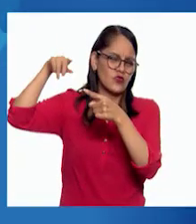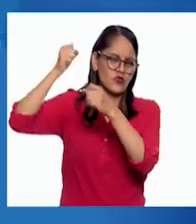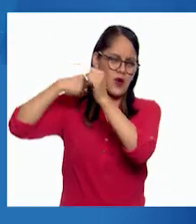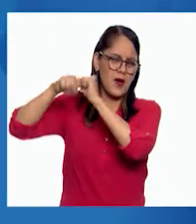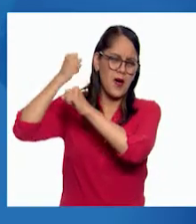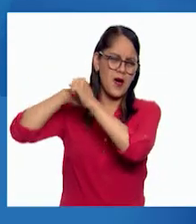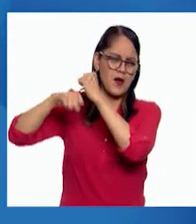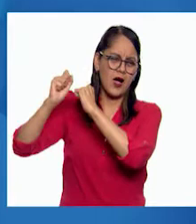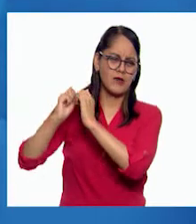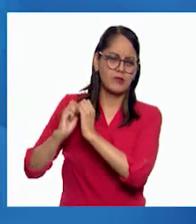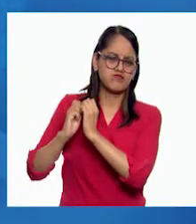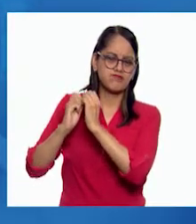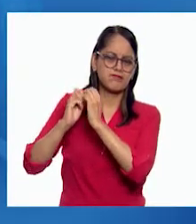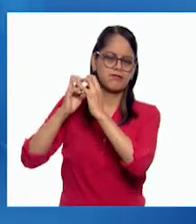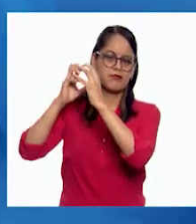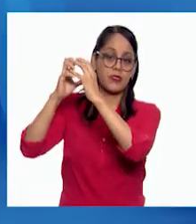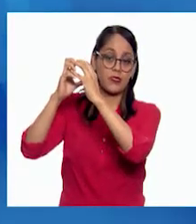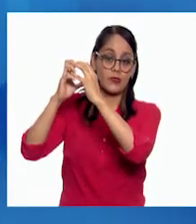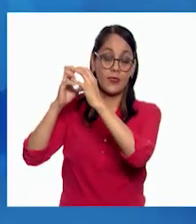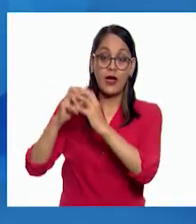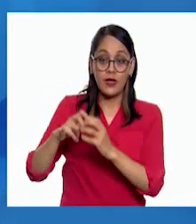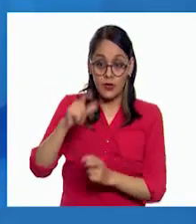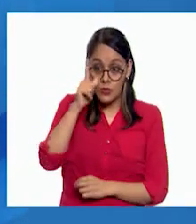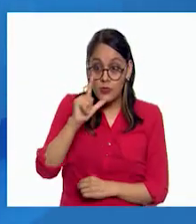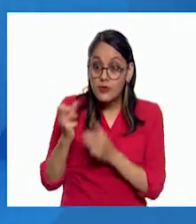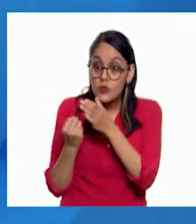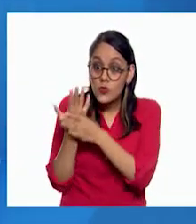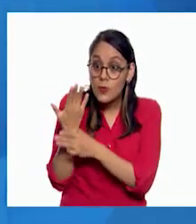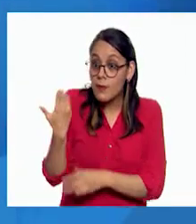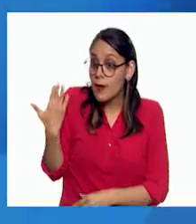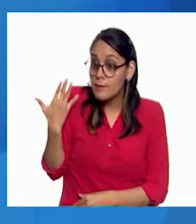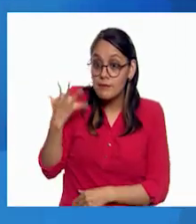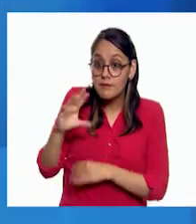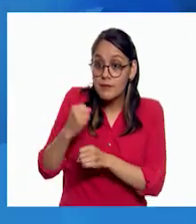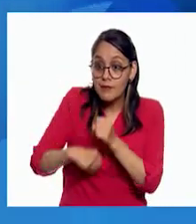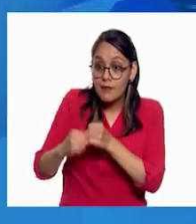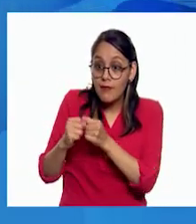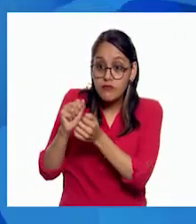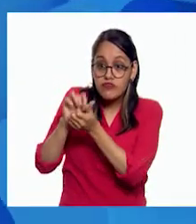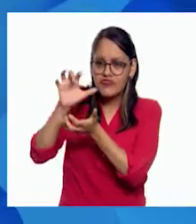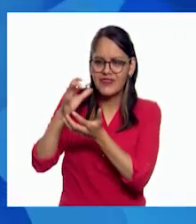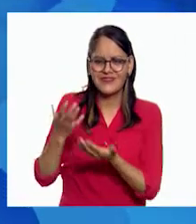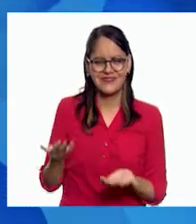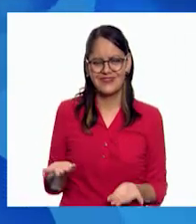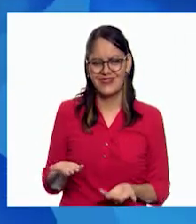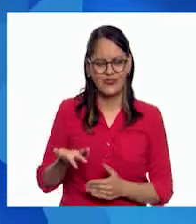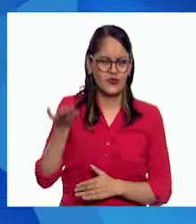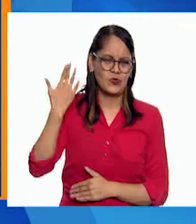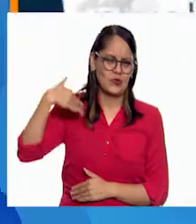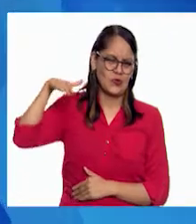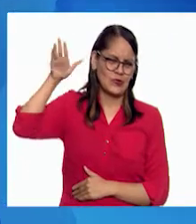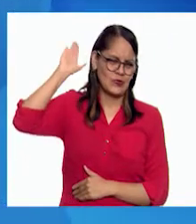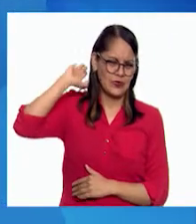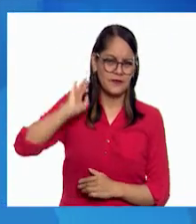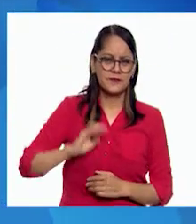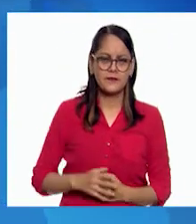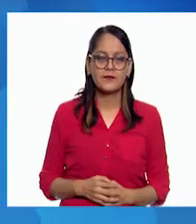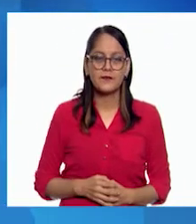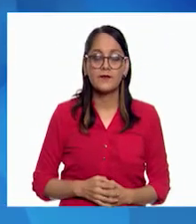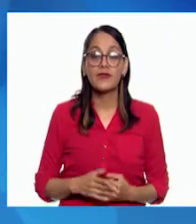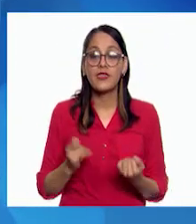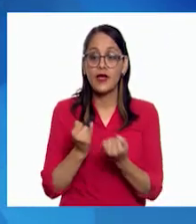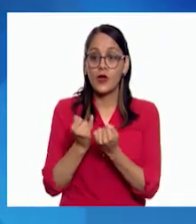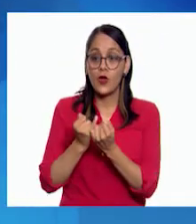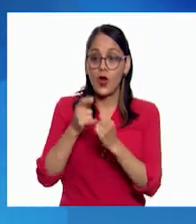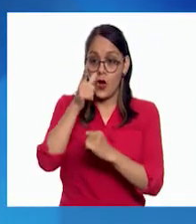tiempo. La luna no es algo nuevo. No. que digas, ah, es que hace 10 años se creó. No, tiene muchísimo más tiempo. La